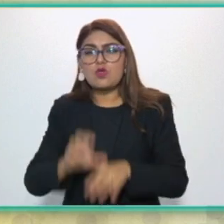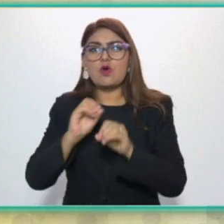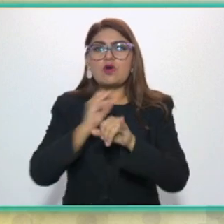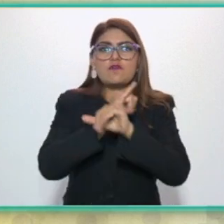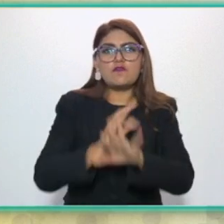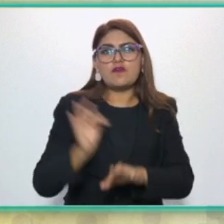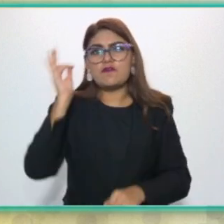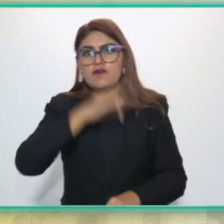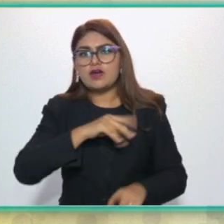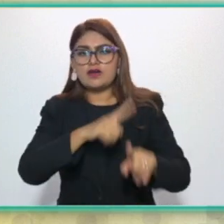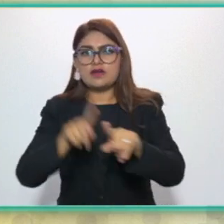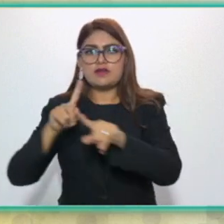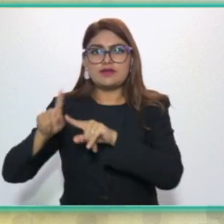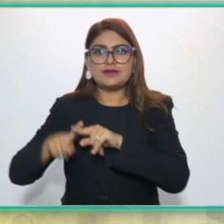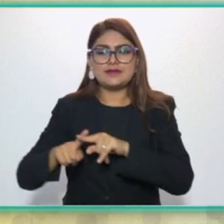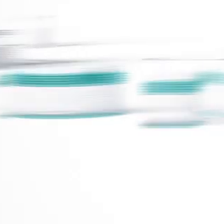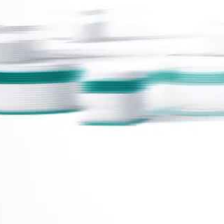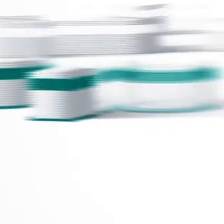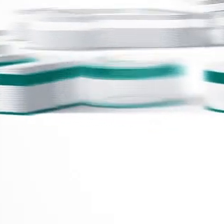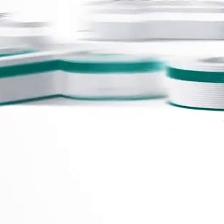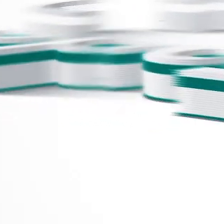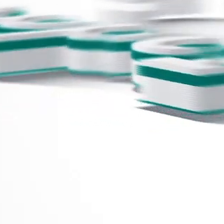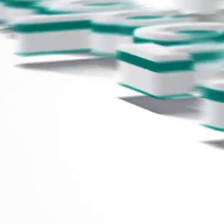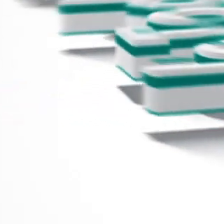menoscabar la libertad de expresión.